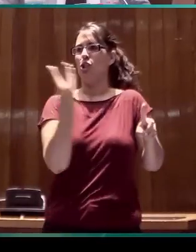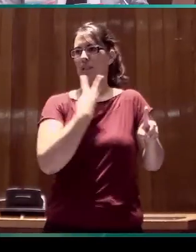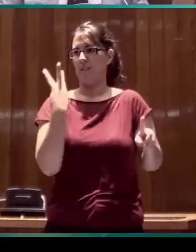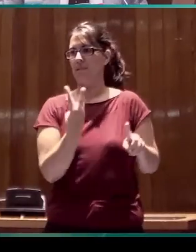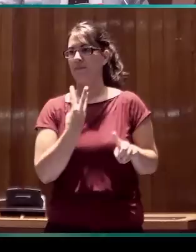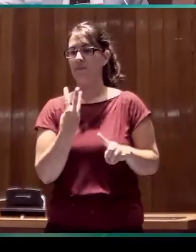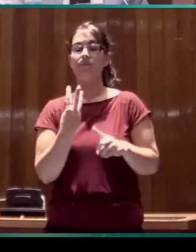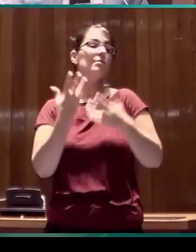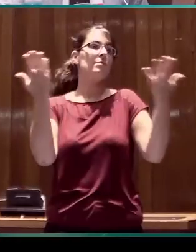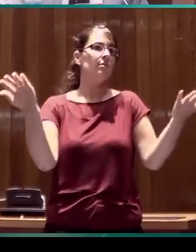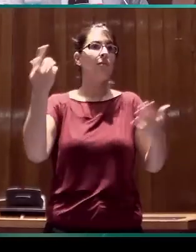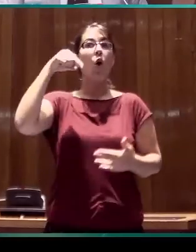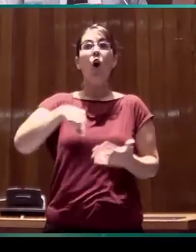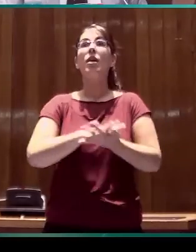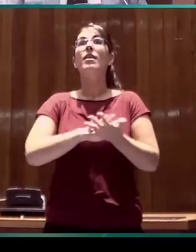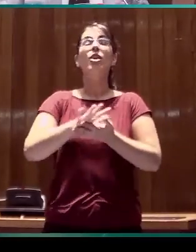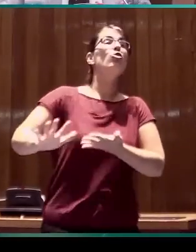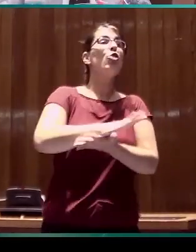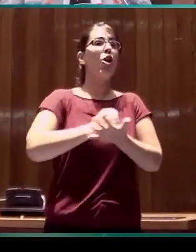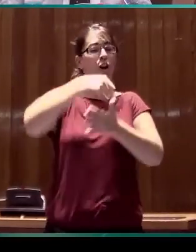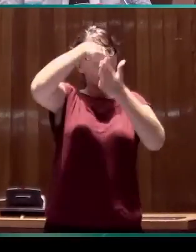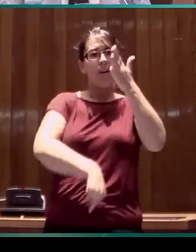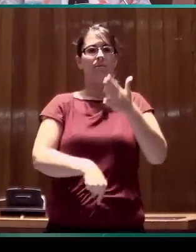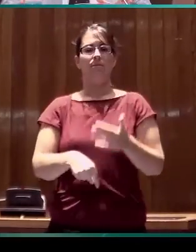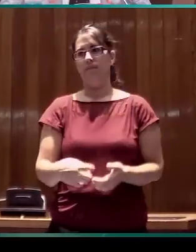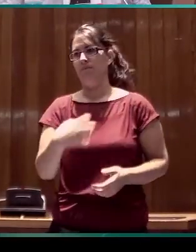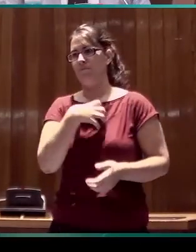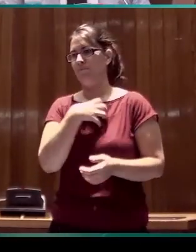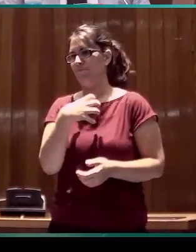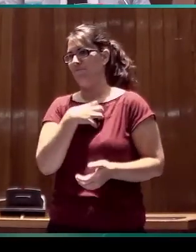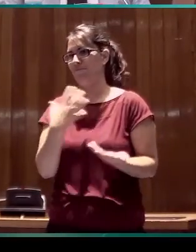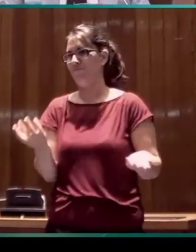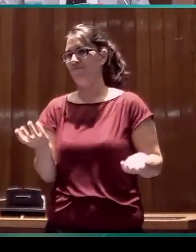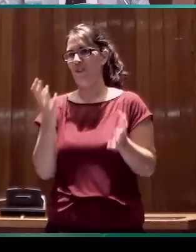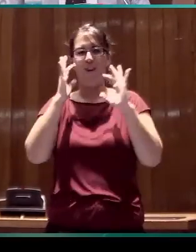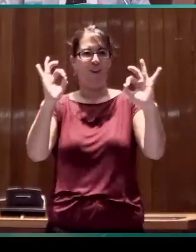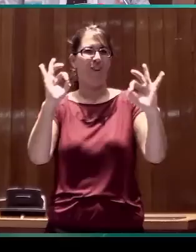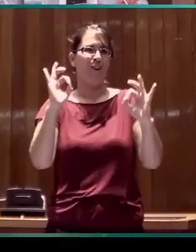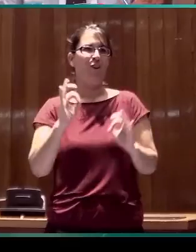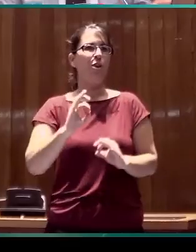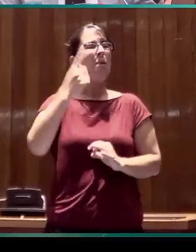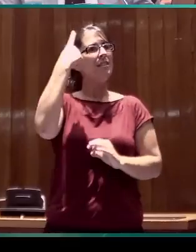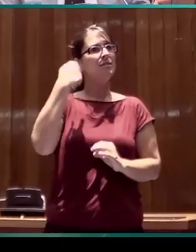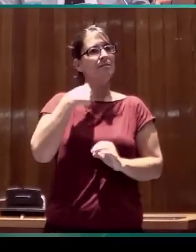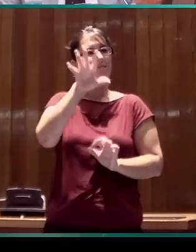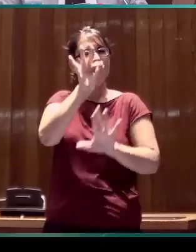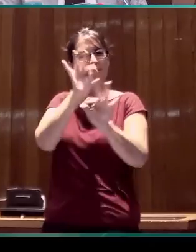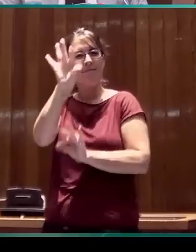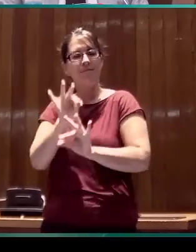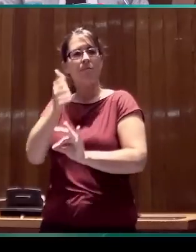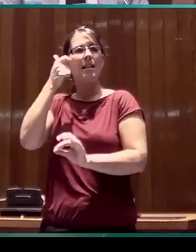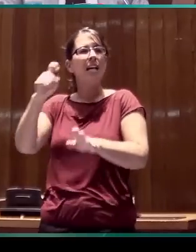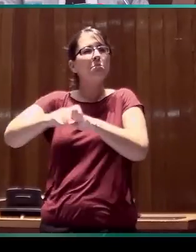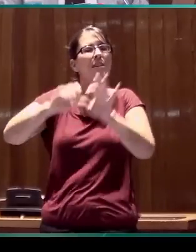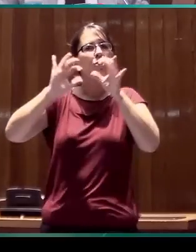Evidentemente, hoy no podemos hablar de todo y les voy a hablar, me voy a centrar en aspectos que conciernen a la planificación